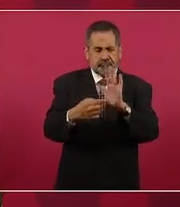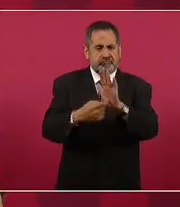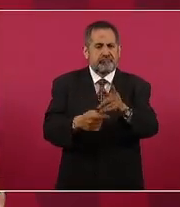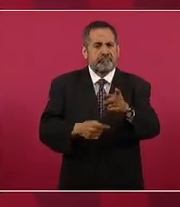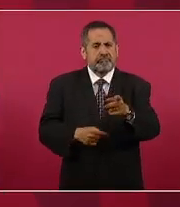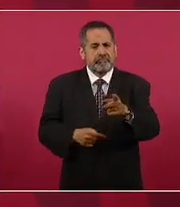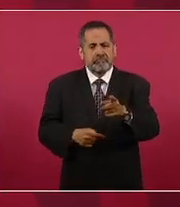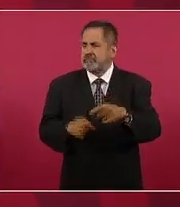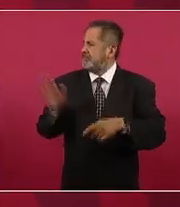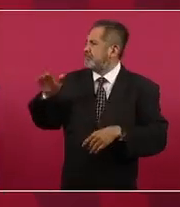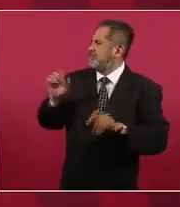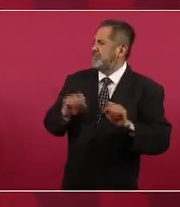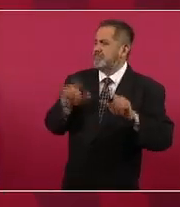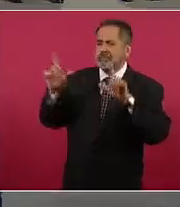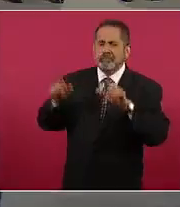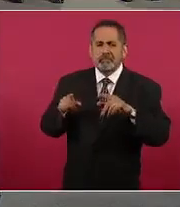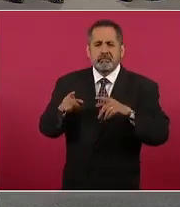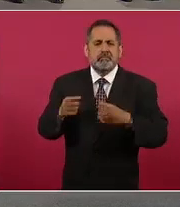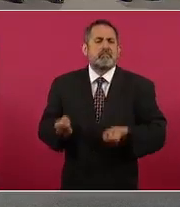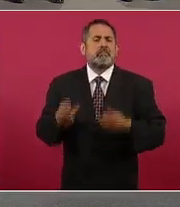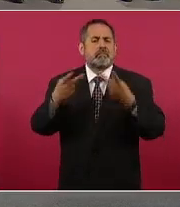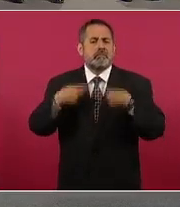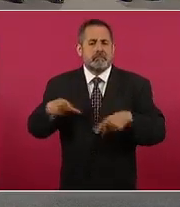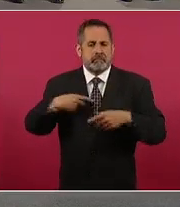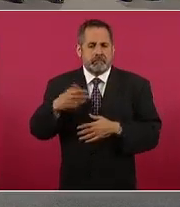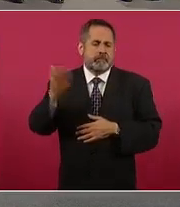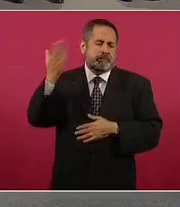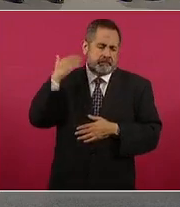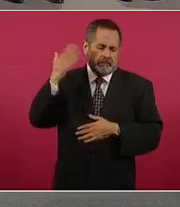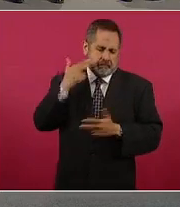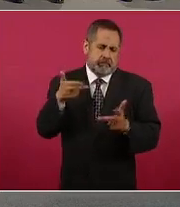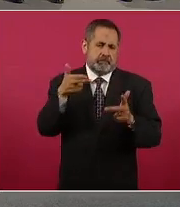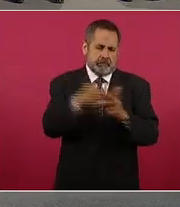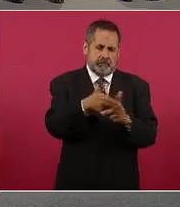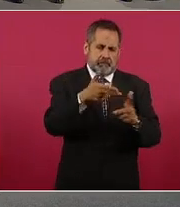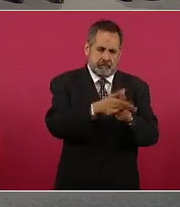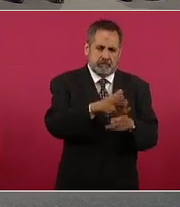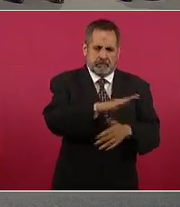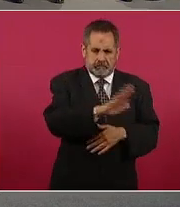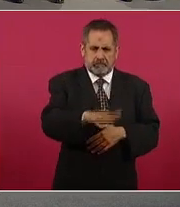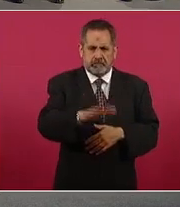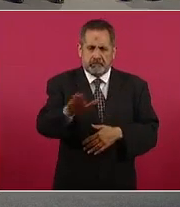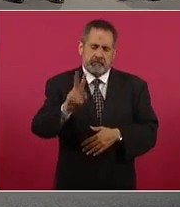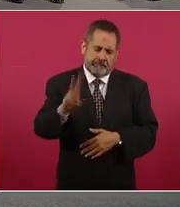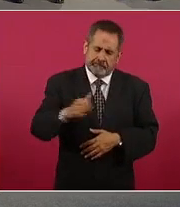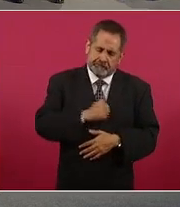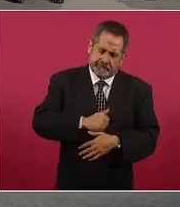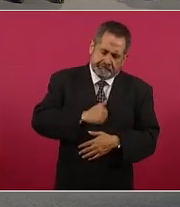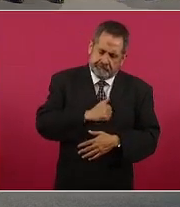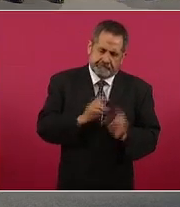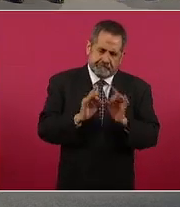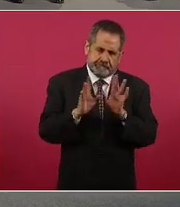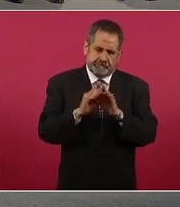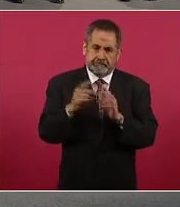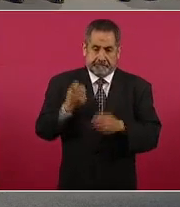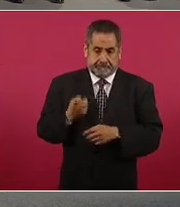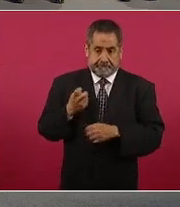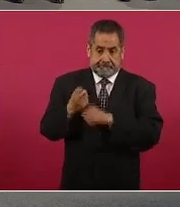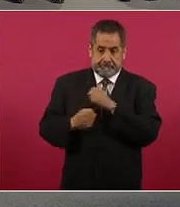a ver si pones en la tabla de los periodistas que han sido asesinados lamentablemente este año